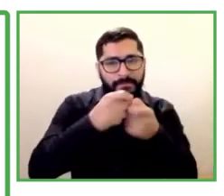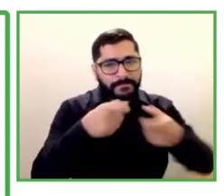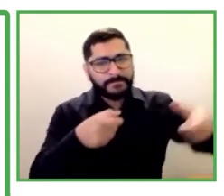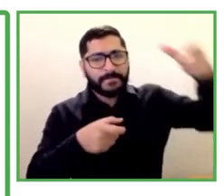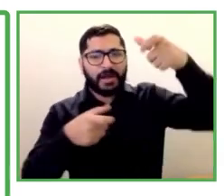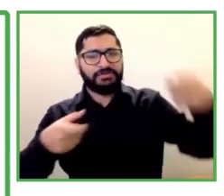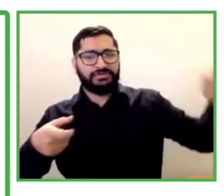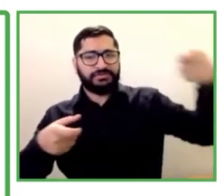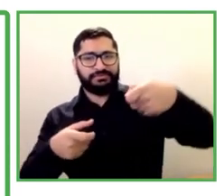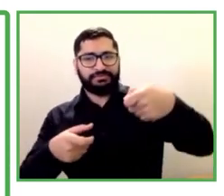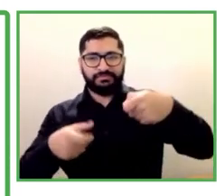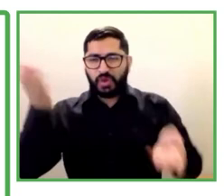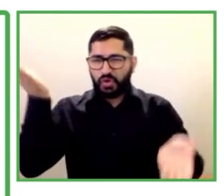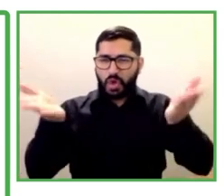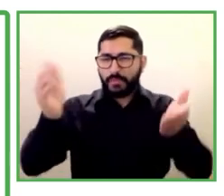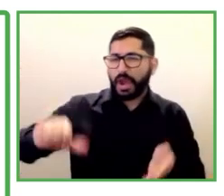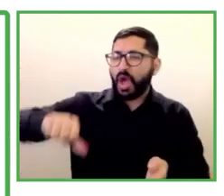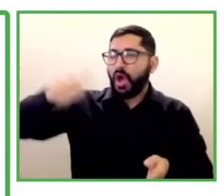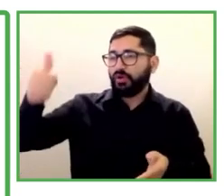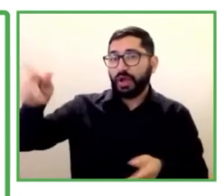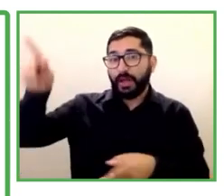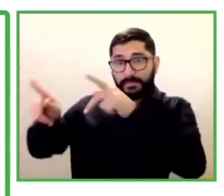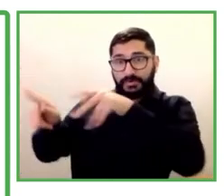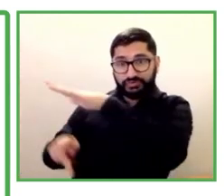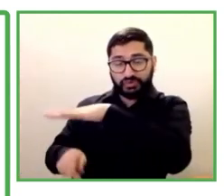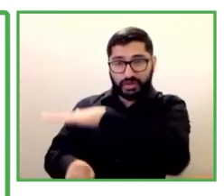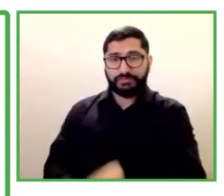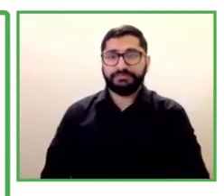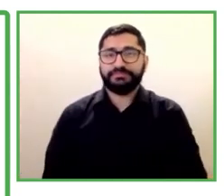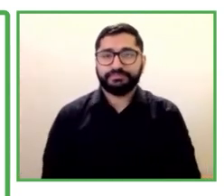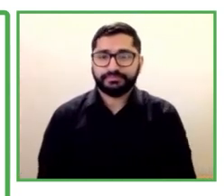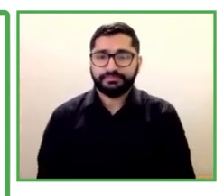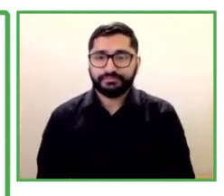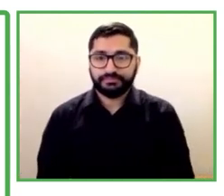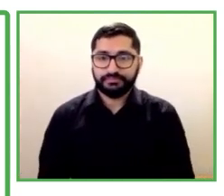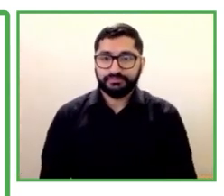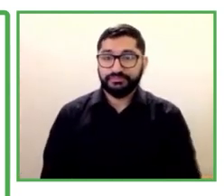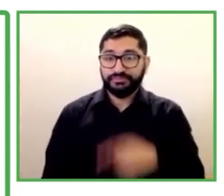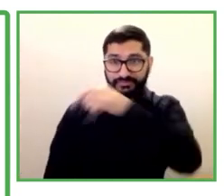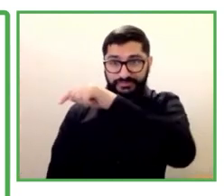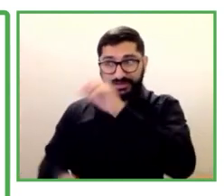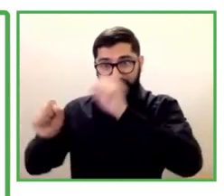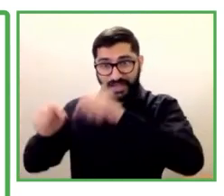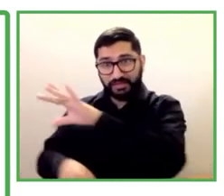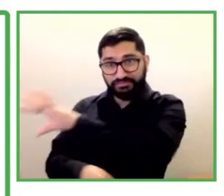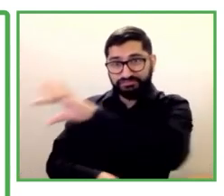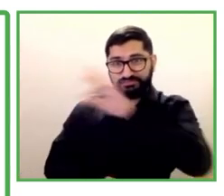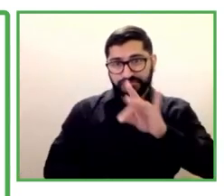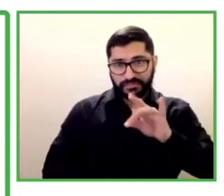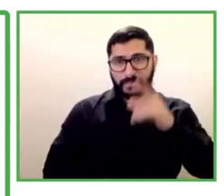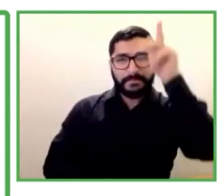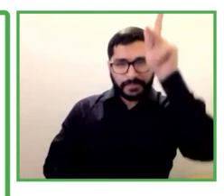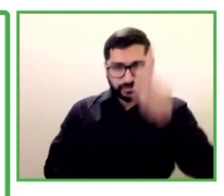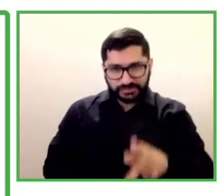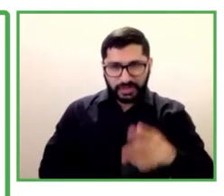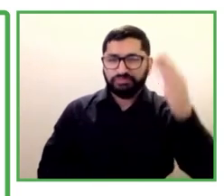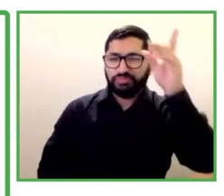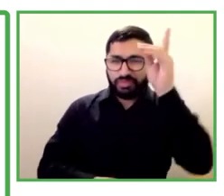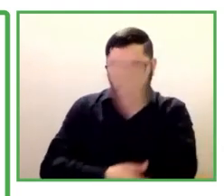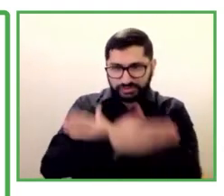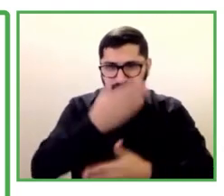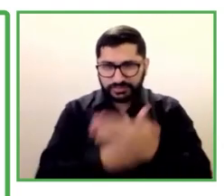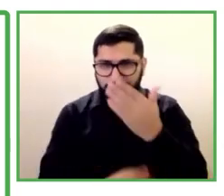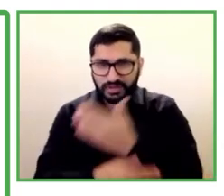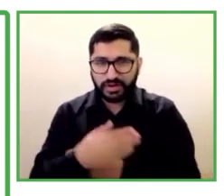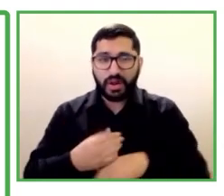los empleados. Al emplear a personas con discapacidades, Walmart estaba ahorrando 15 millones de dólares al año en Brasil.